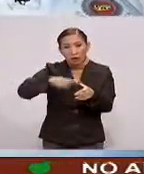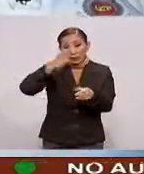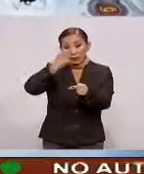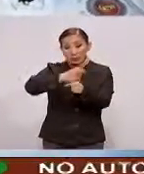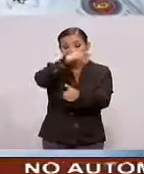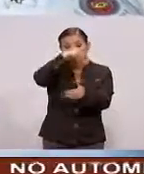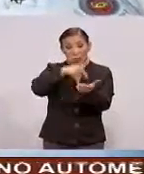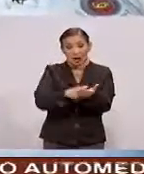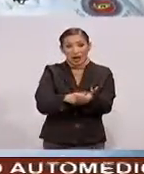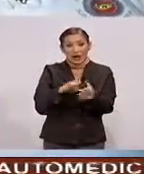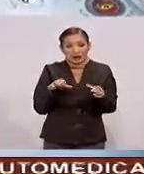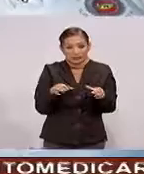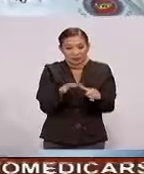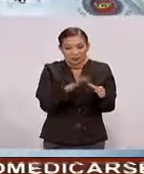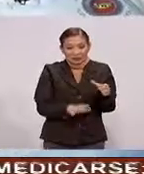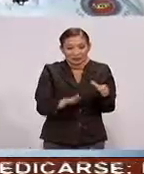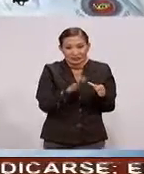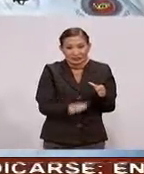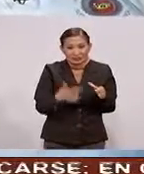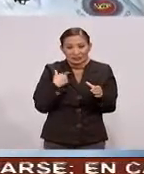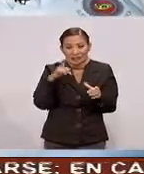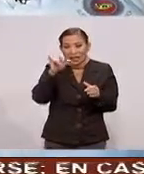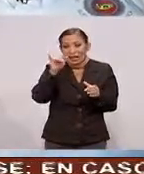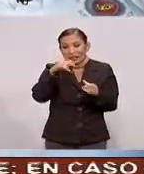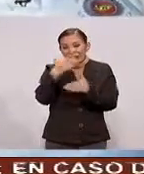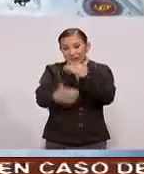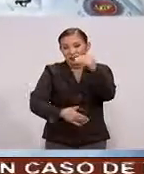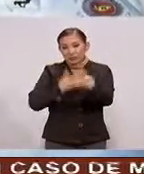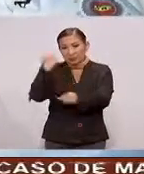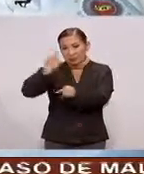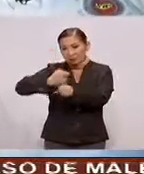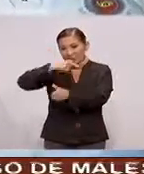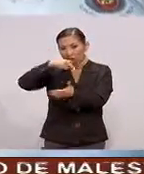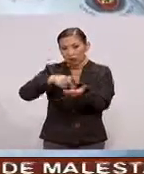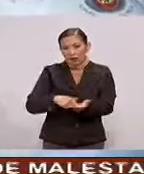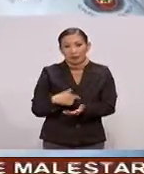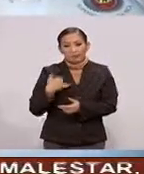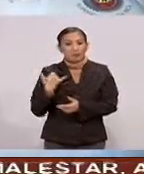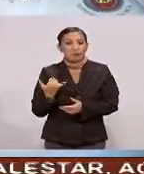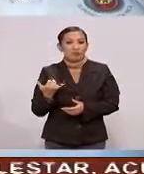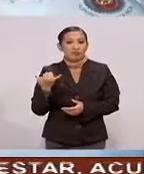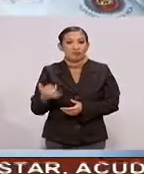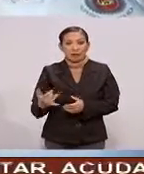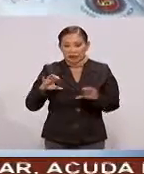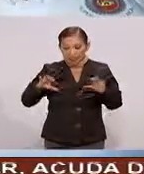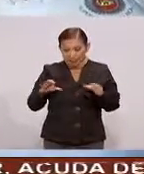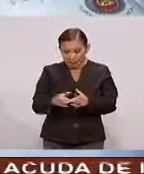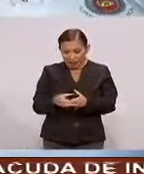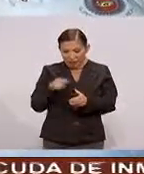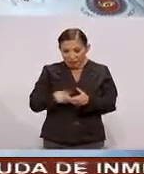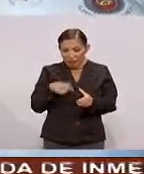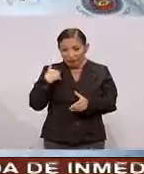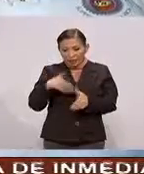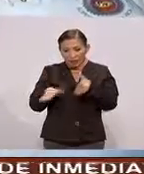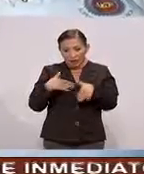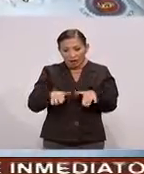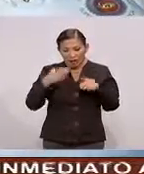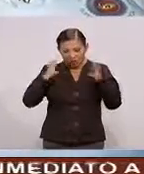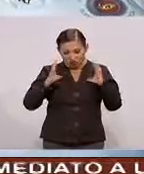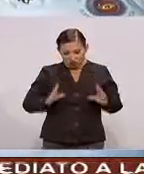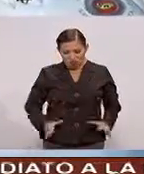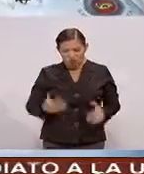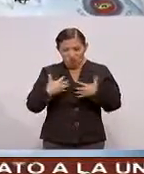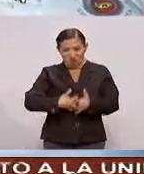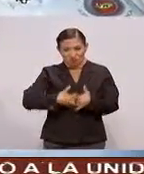primer lugar En la categoría De seguidor de línea Avanzado Donde se obtuvo El primer lugar En la categoría De caminato de humanoides Donde se hizo